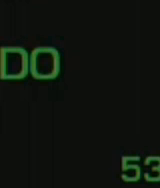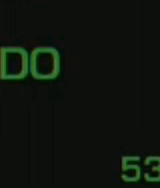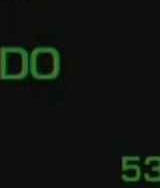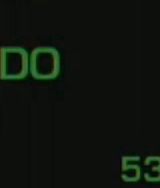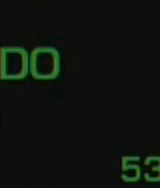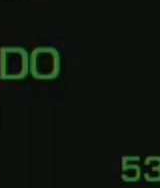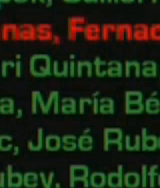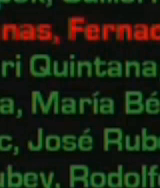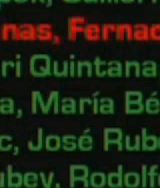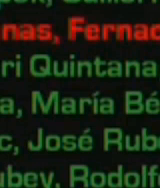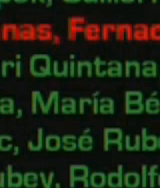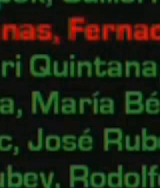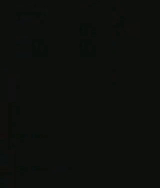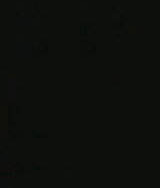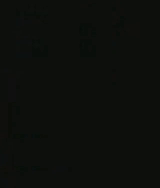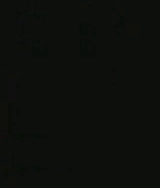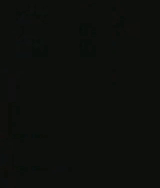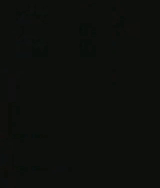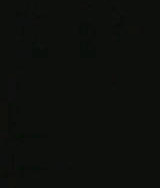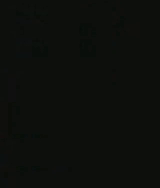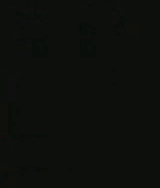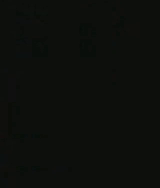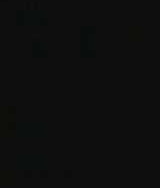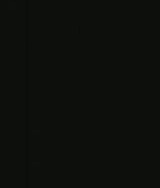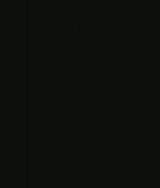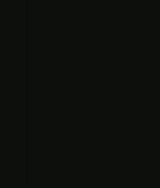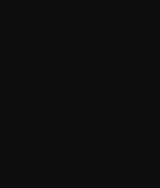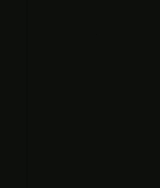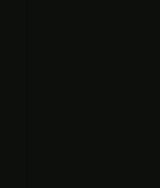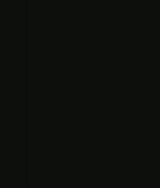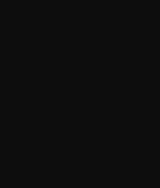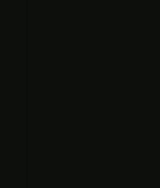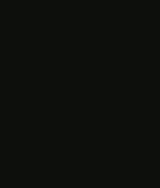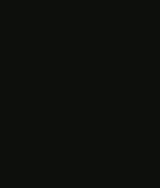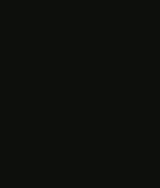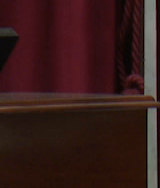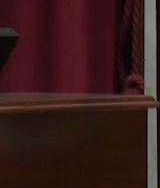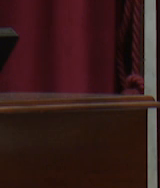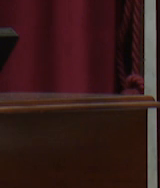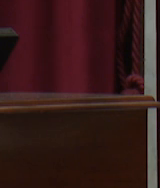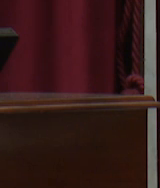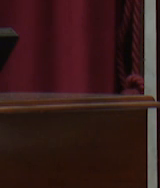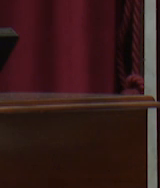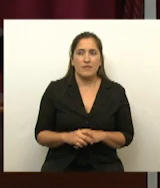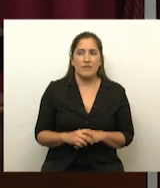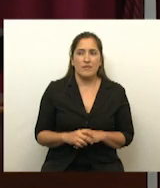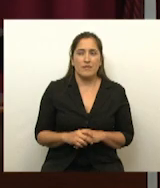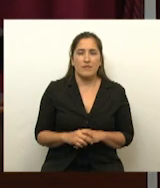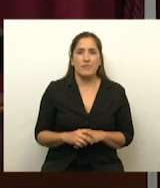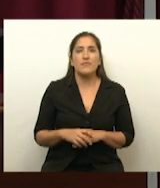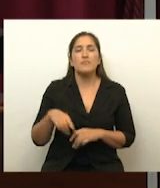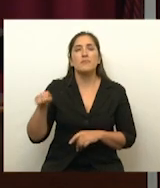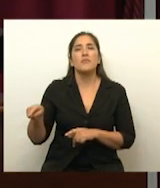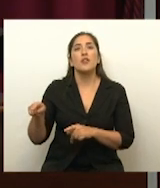y en particular en el día 954. Dictamen en el proyecto de ley venido en revisión y en el que el señor senador Pichetto, por lo que se